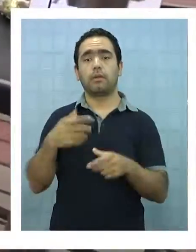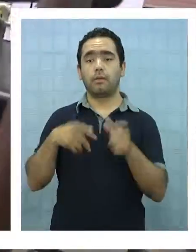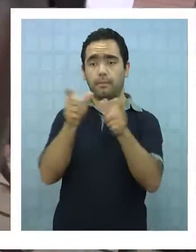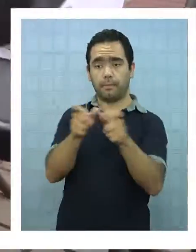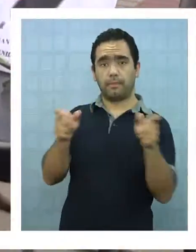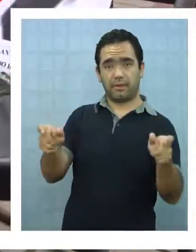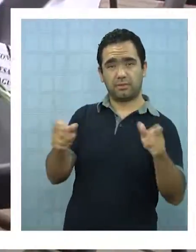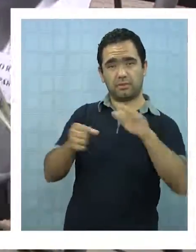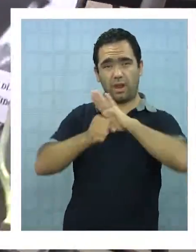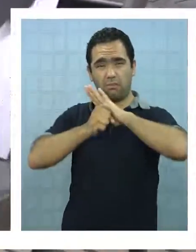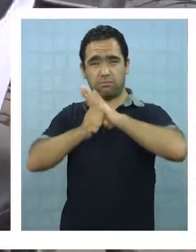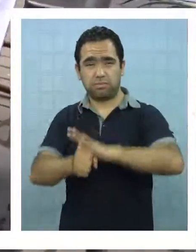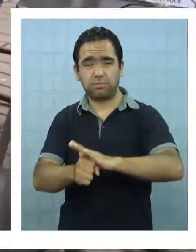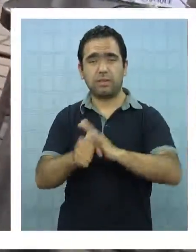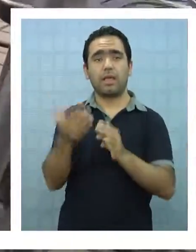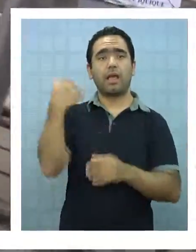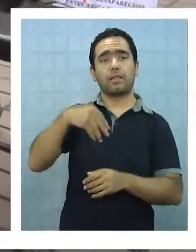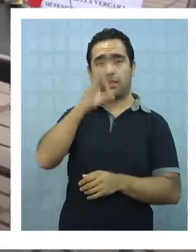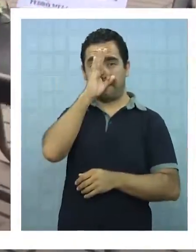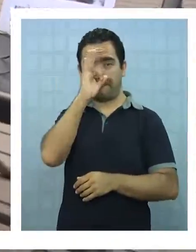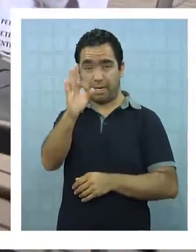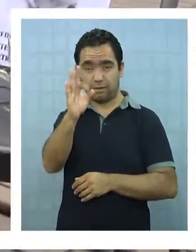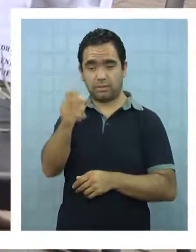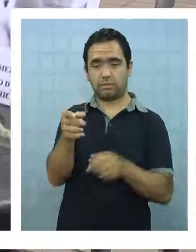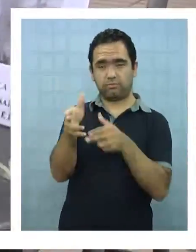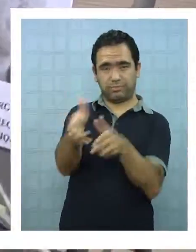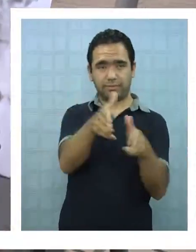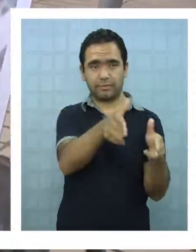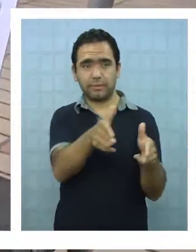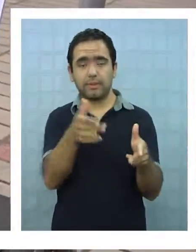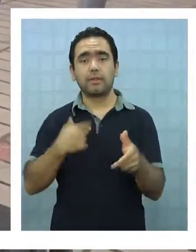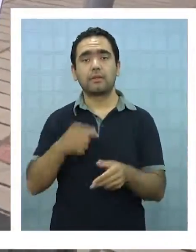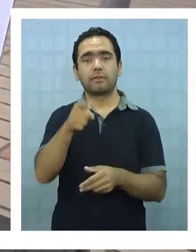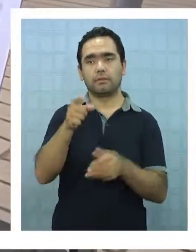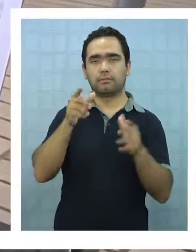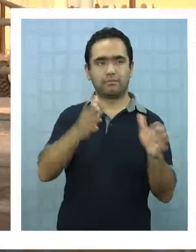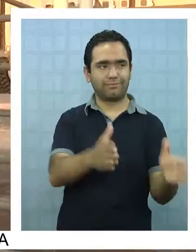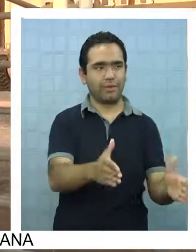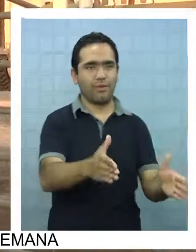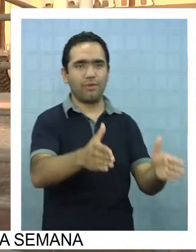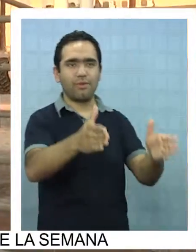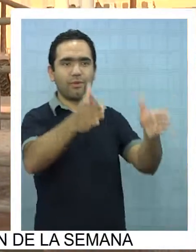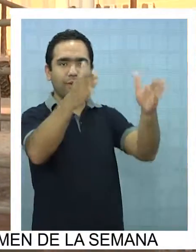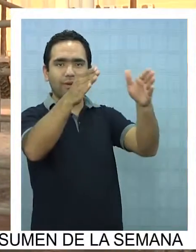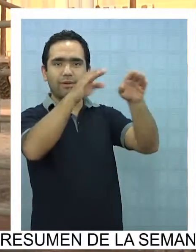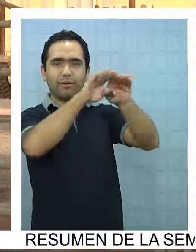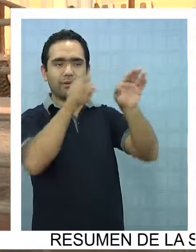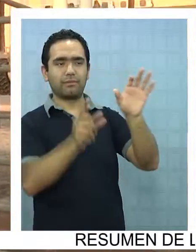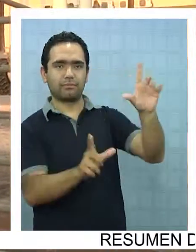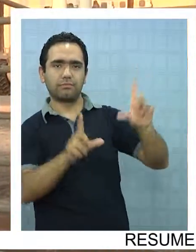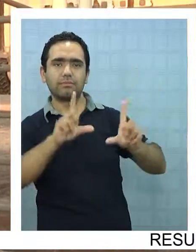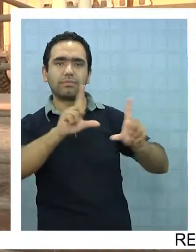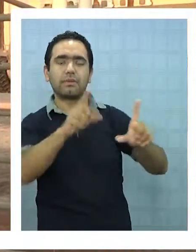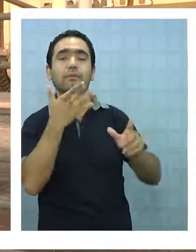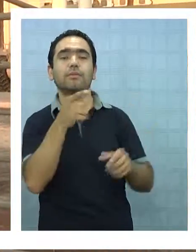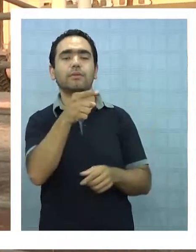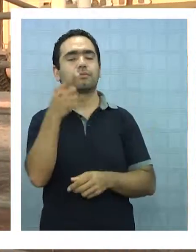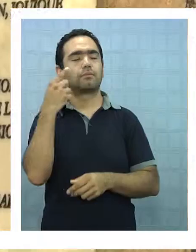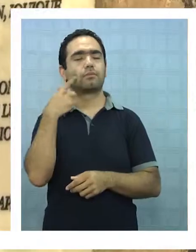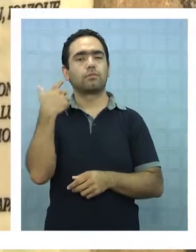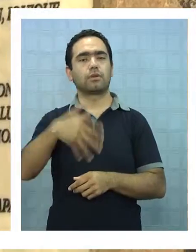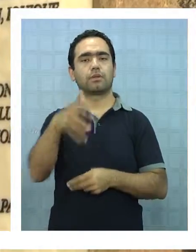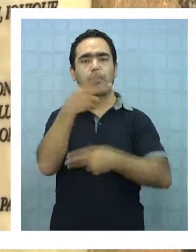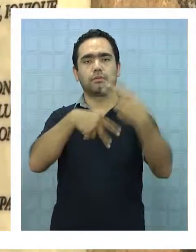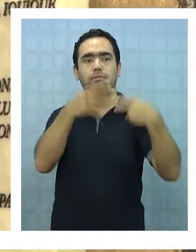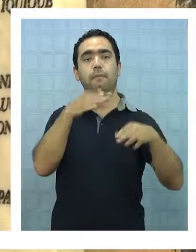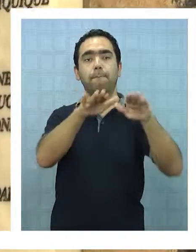ejecutados por la dictadura de Augusto Pinochet, la instalación de este monumento es un hito histórico debido a que se encuentra posicionado en el